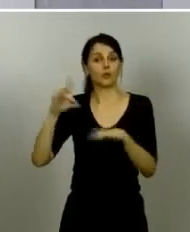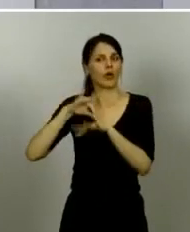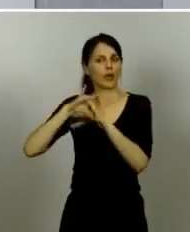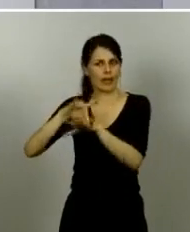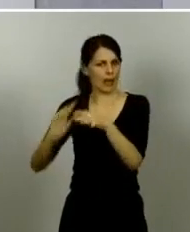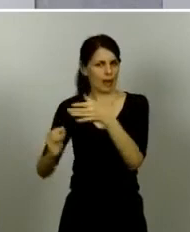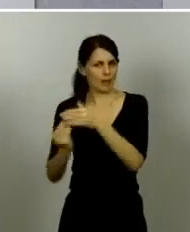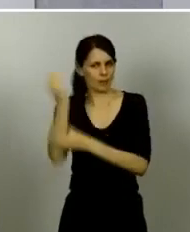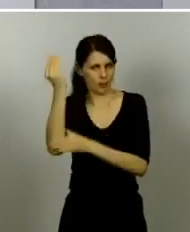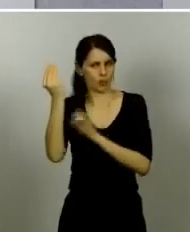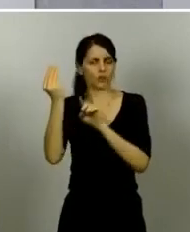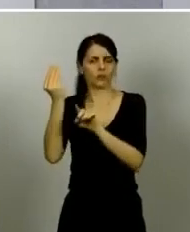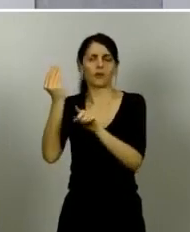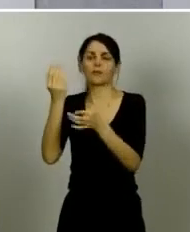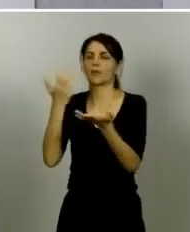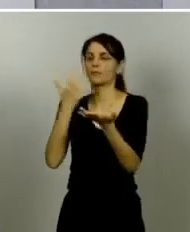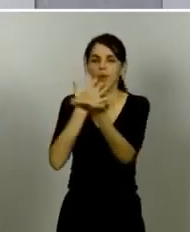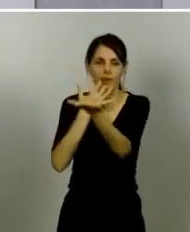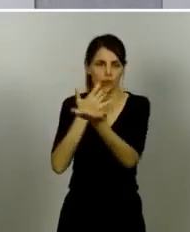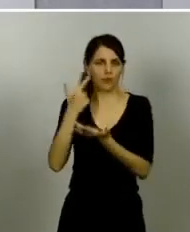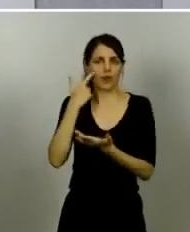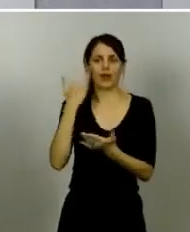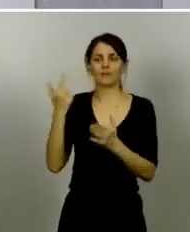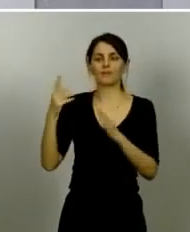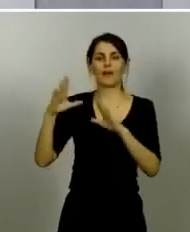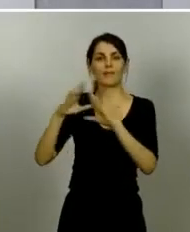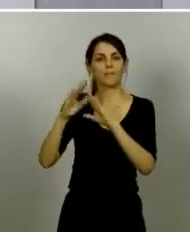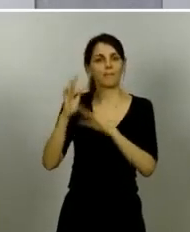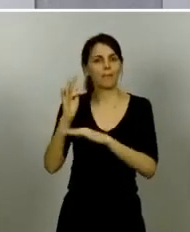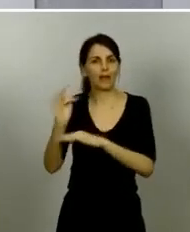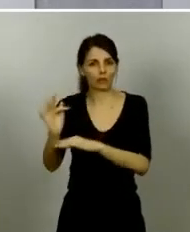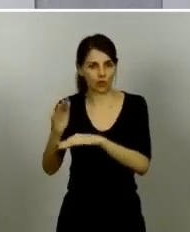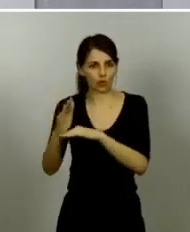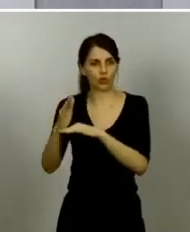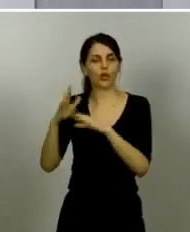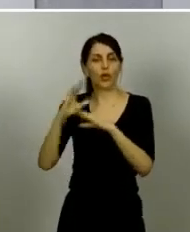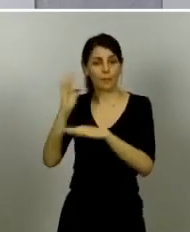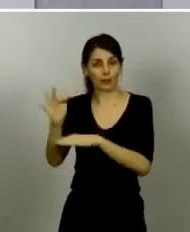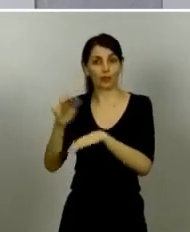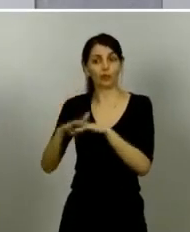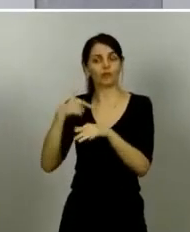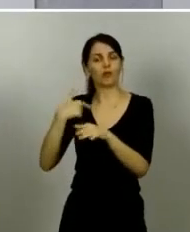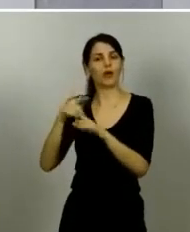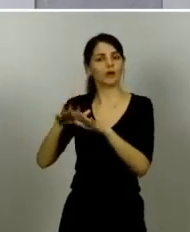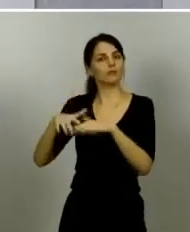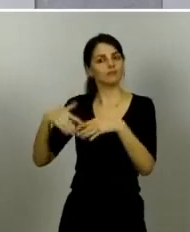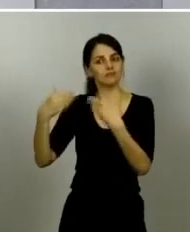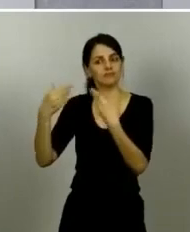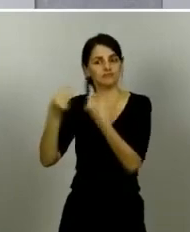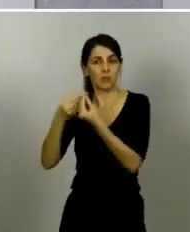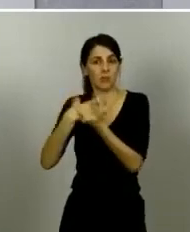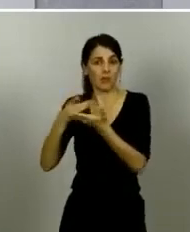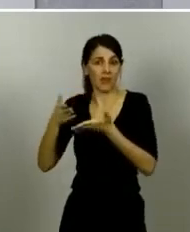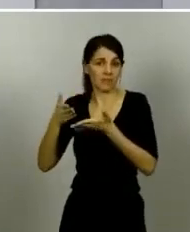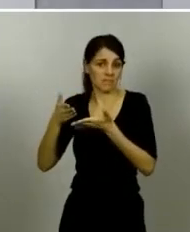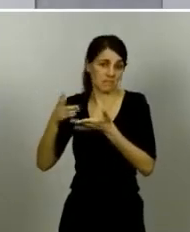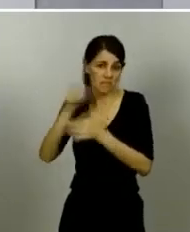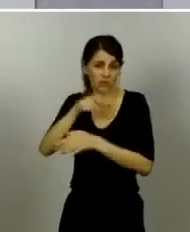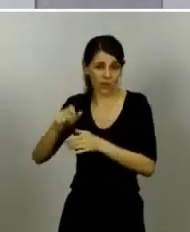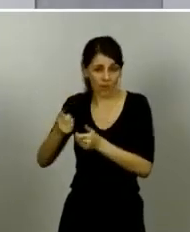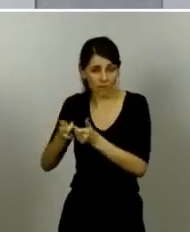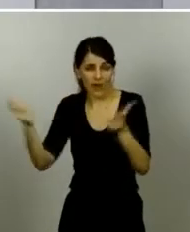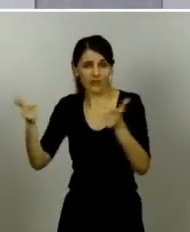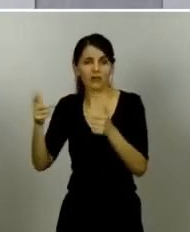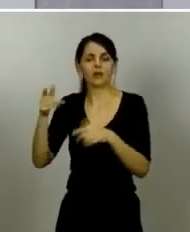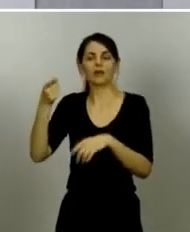asistencia aberratorios se incrementan los porcentajes de aforo permitidos en bares y restaurantes el uso de zonas comunas comunes se